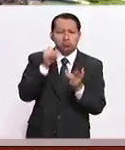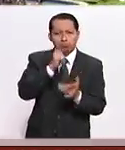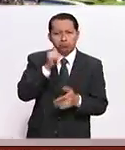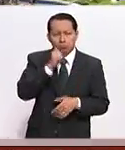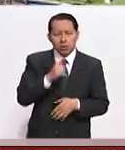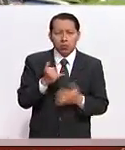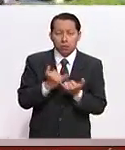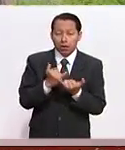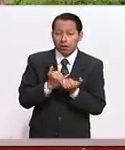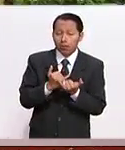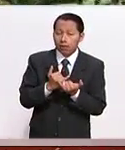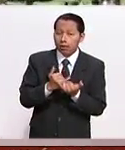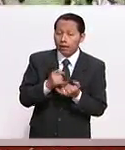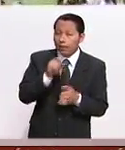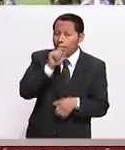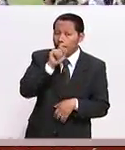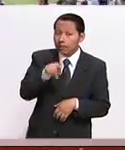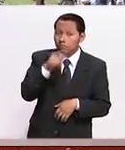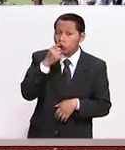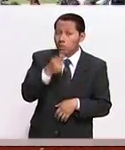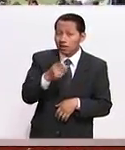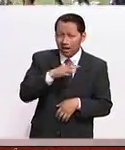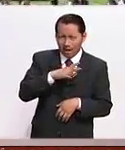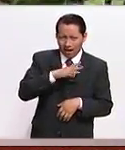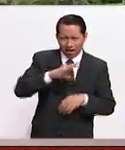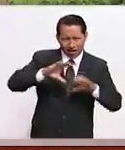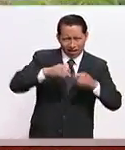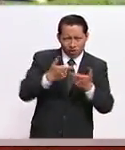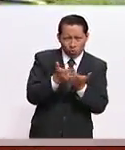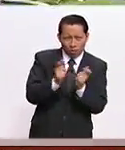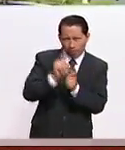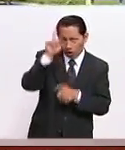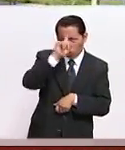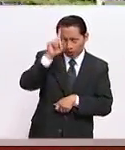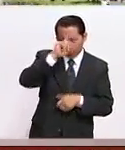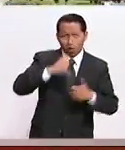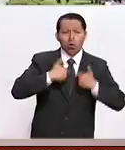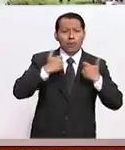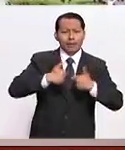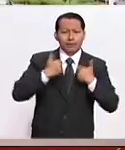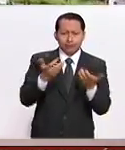también cabe aclarar que tenemos un Consejo de Jóvenes donde hacemos nuestra participación,